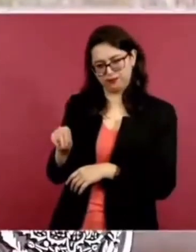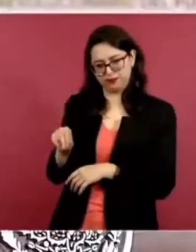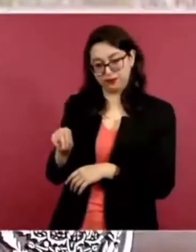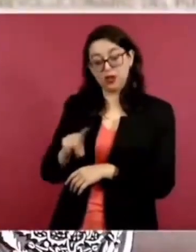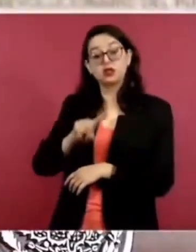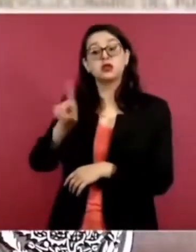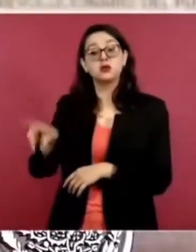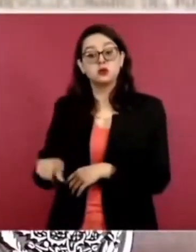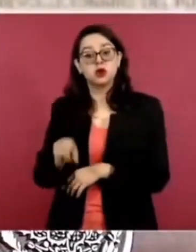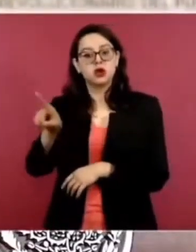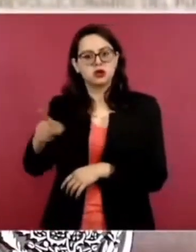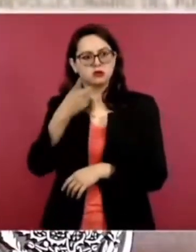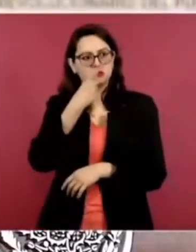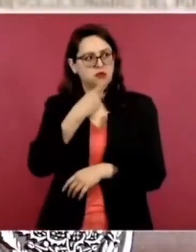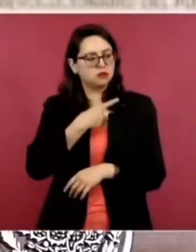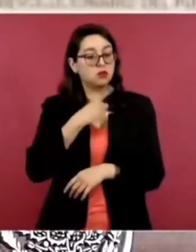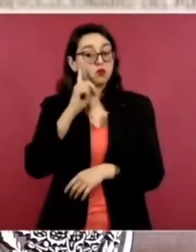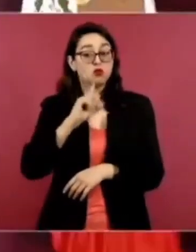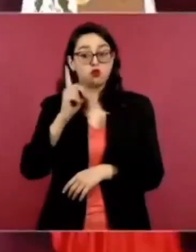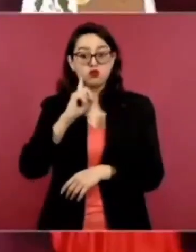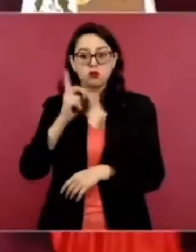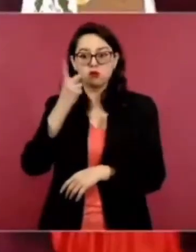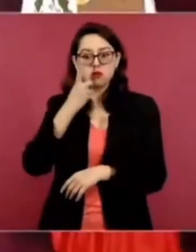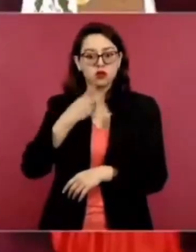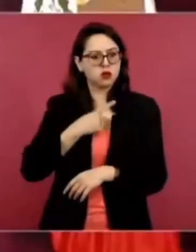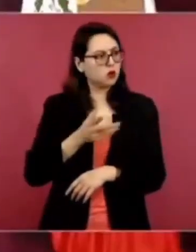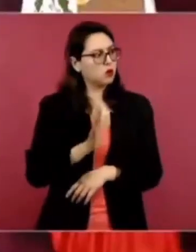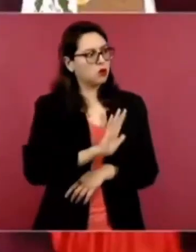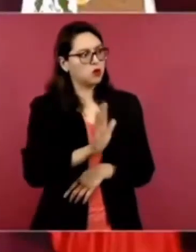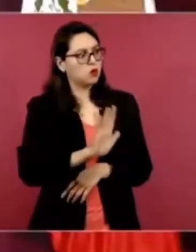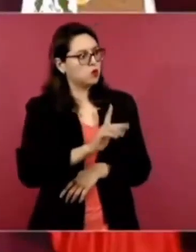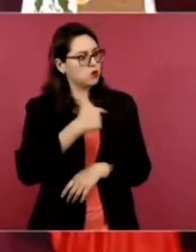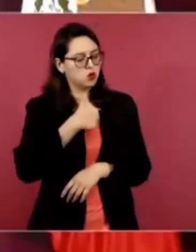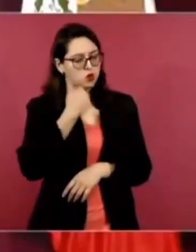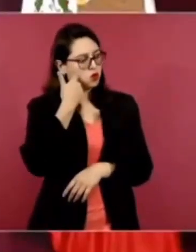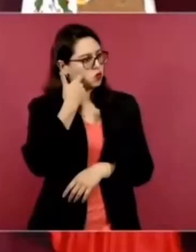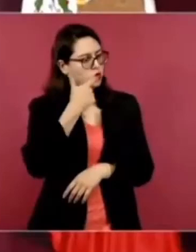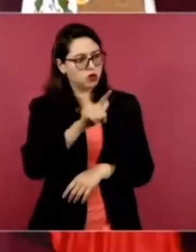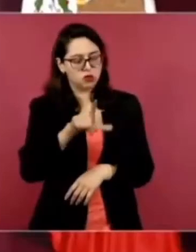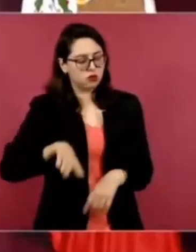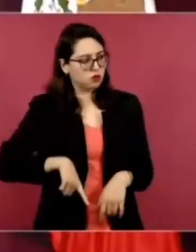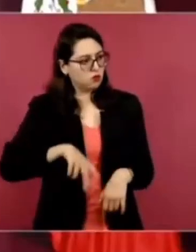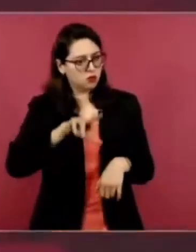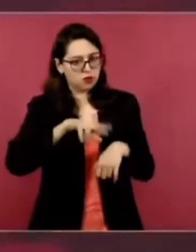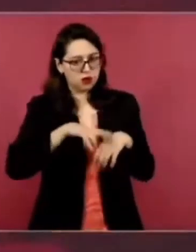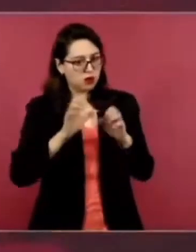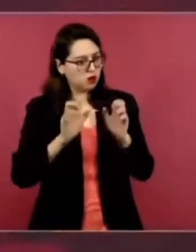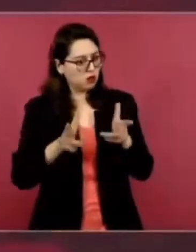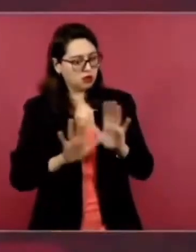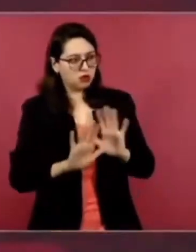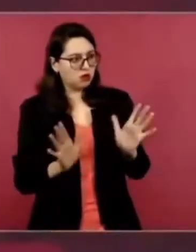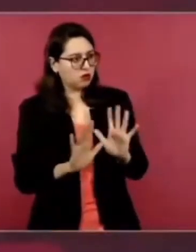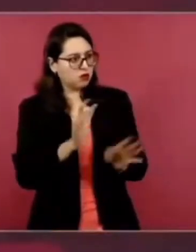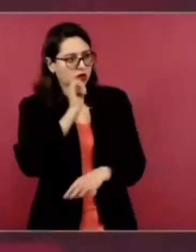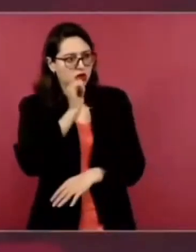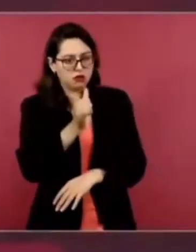embargo, no quiero que quede la ambigüedad,